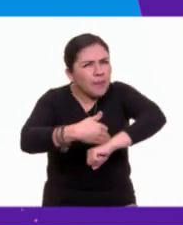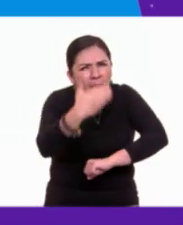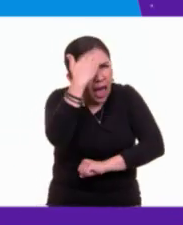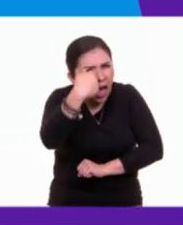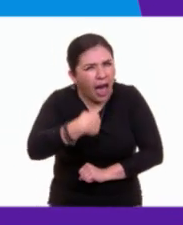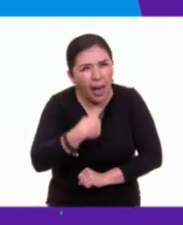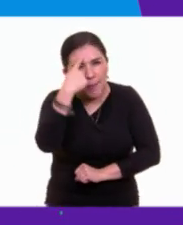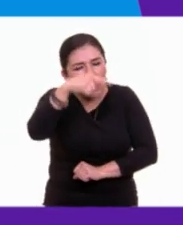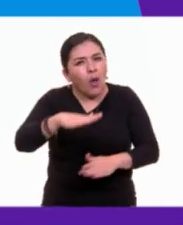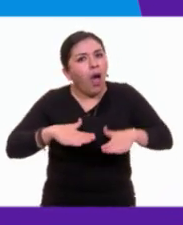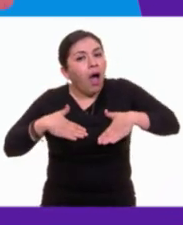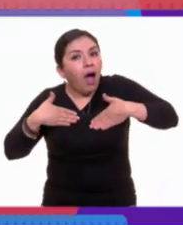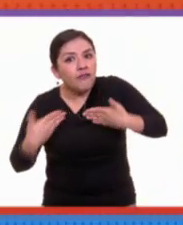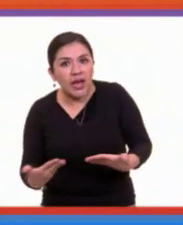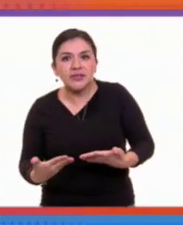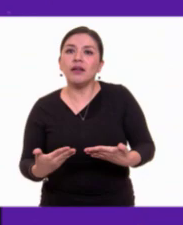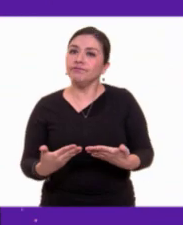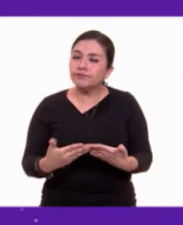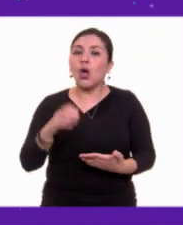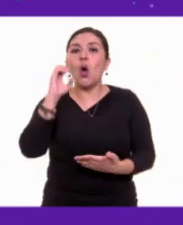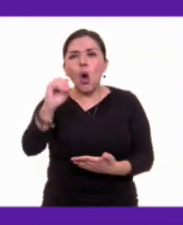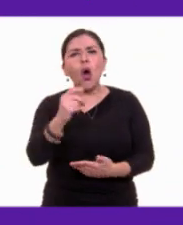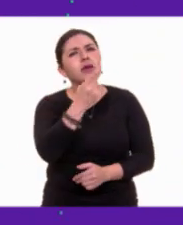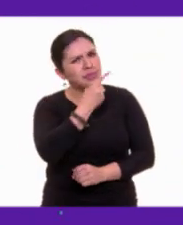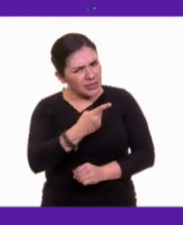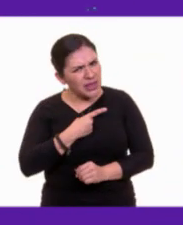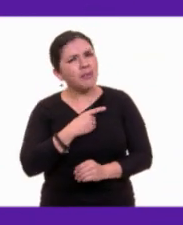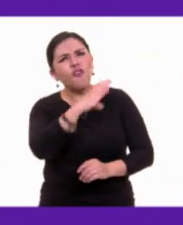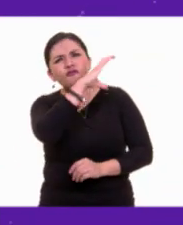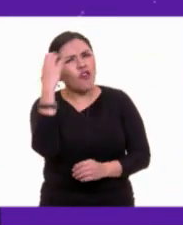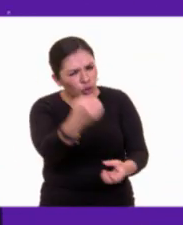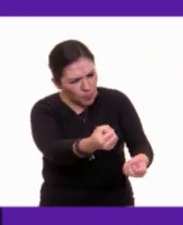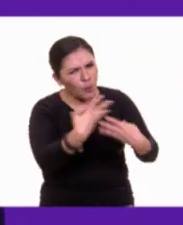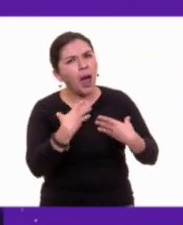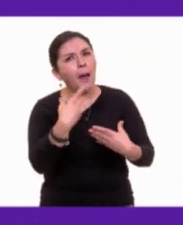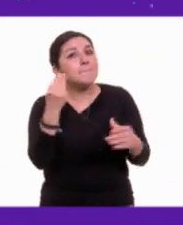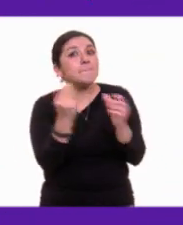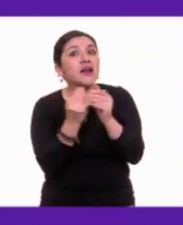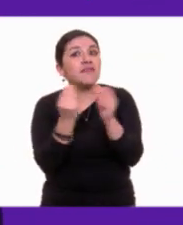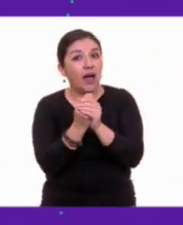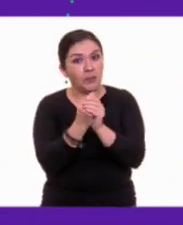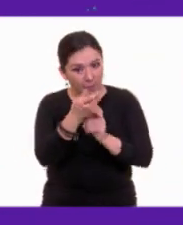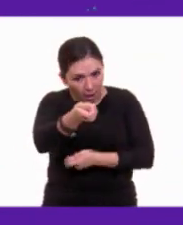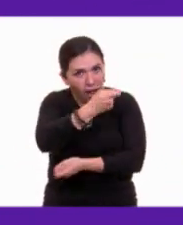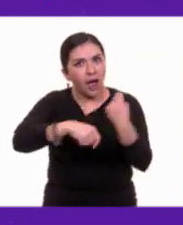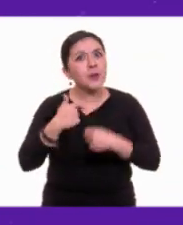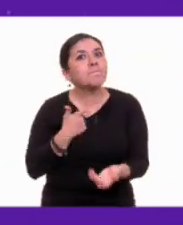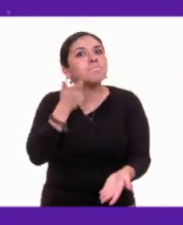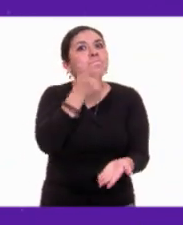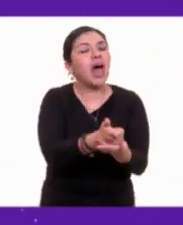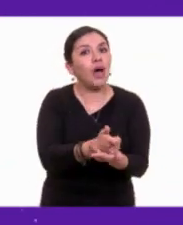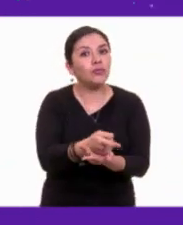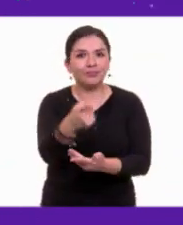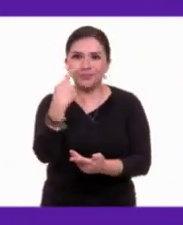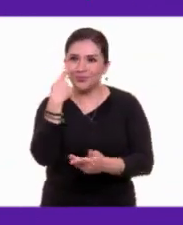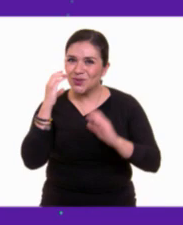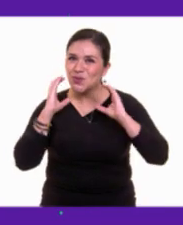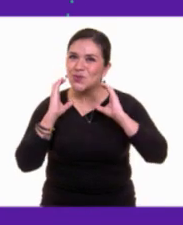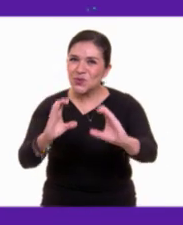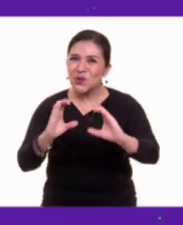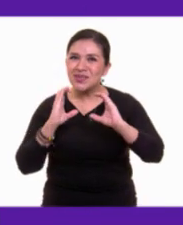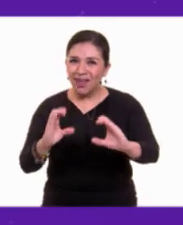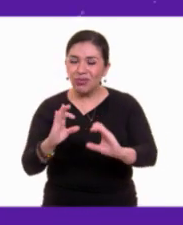para ganarse tu confianza, o si te pide que le envíes fotos o videos privados a cambio de dinero, ¡mucho ojo!